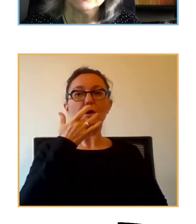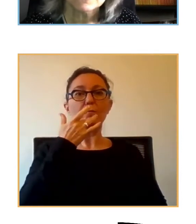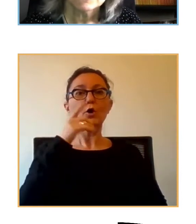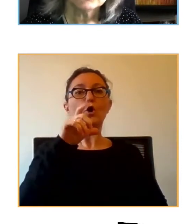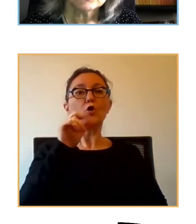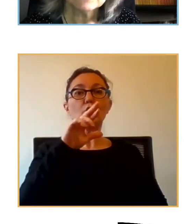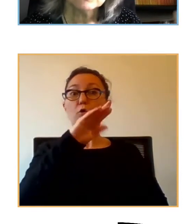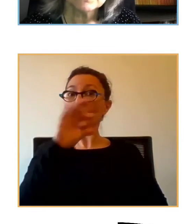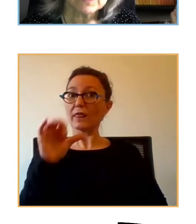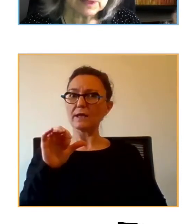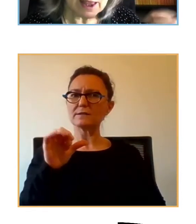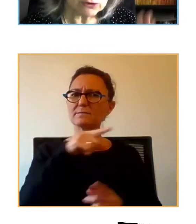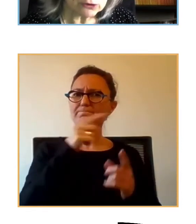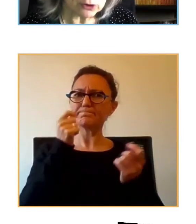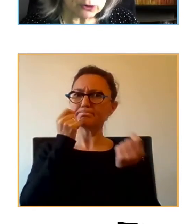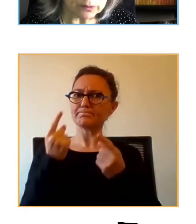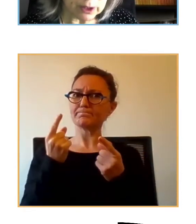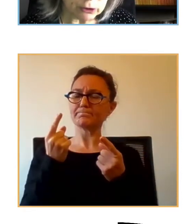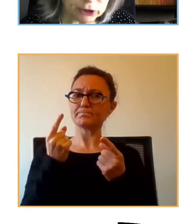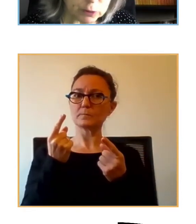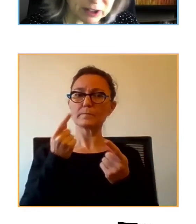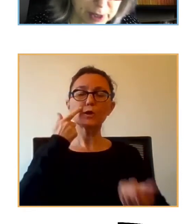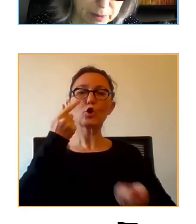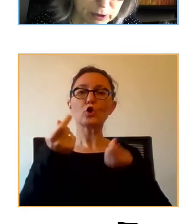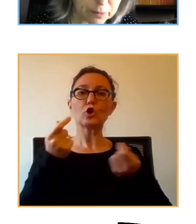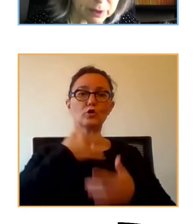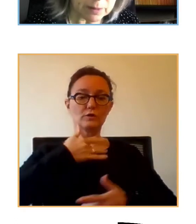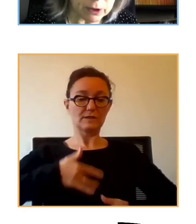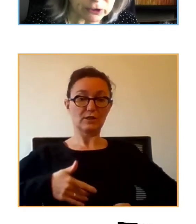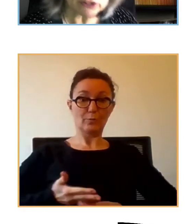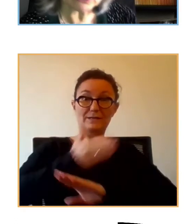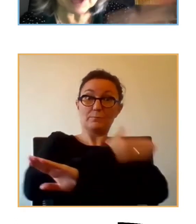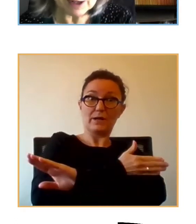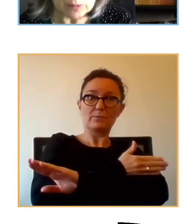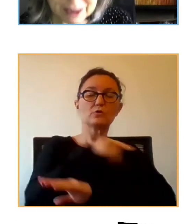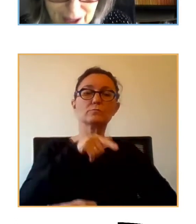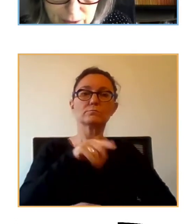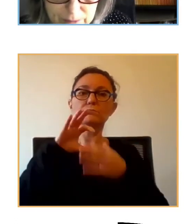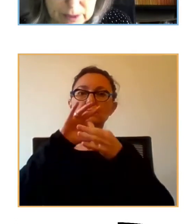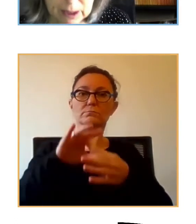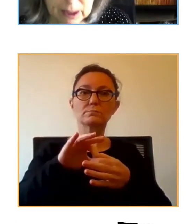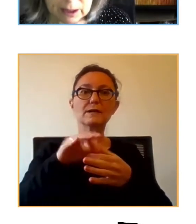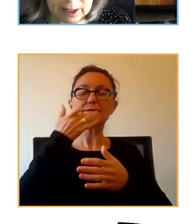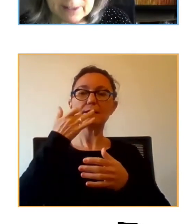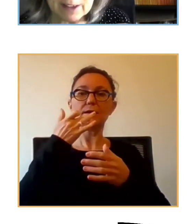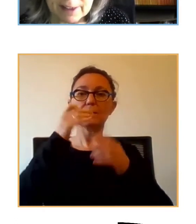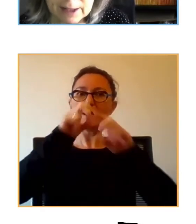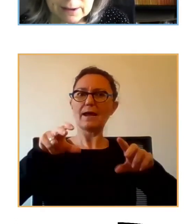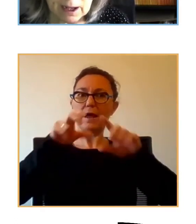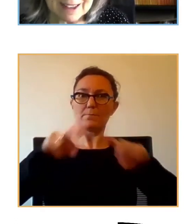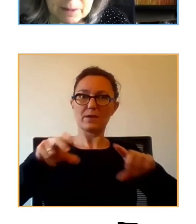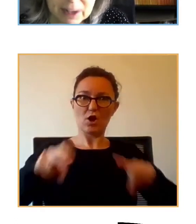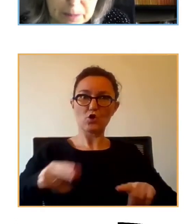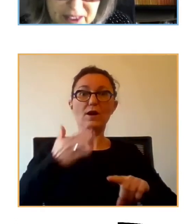vio no tanto, ella controló los síntomas previos y vio si estos habían aumentado en esta edad